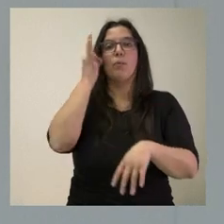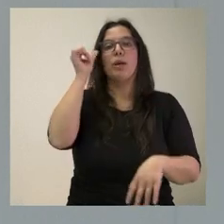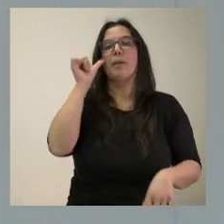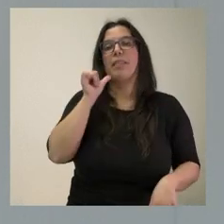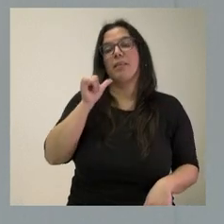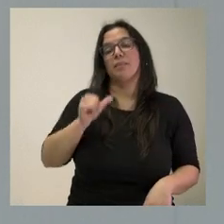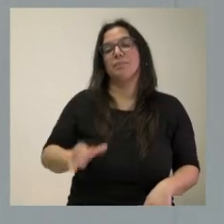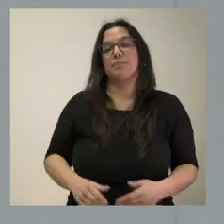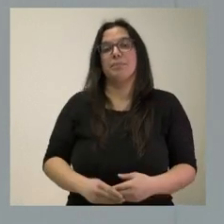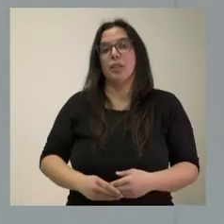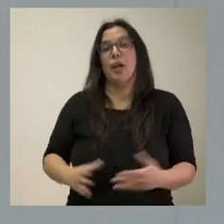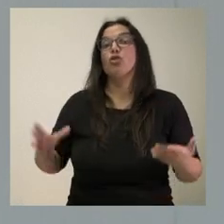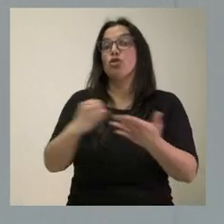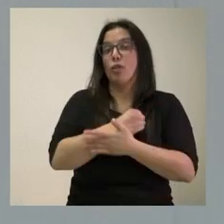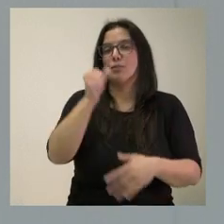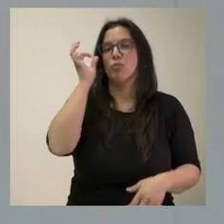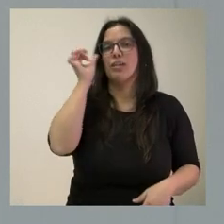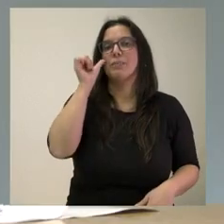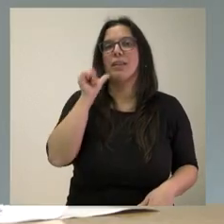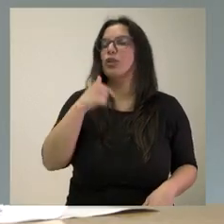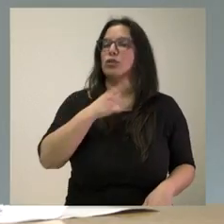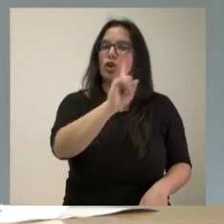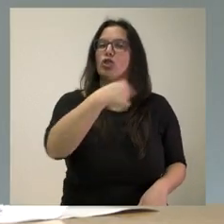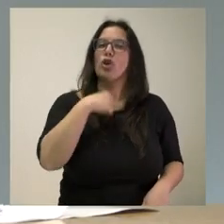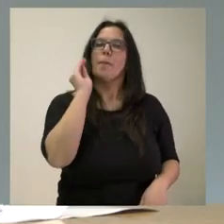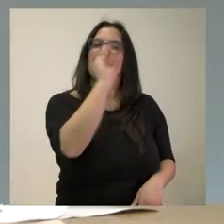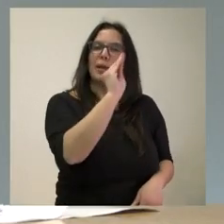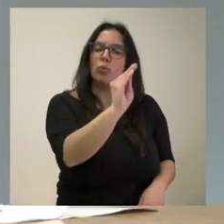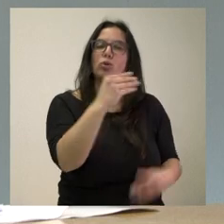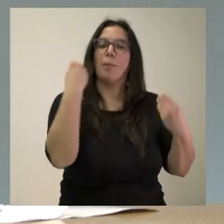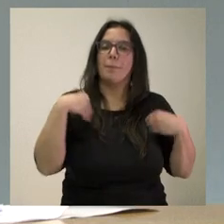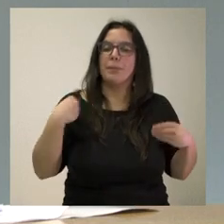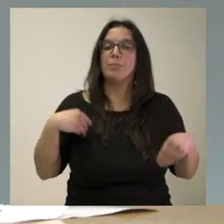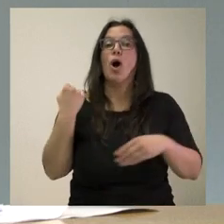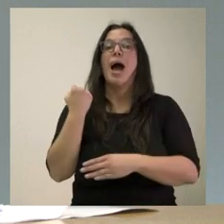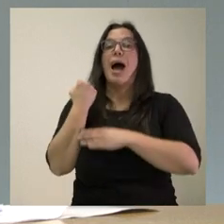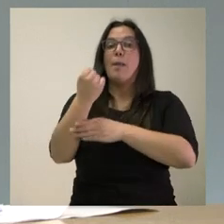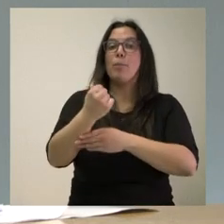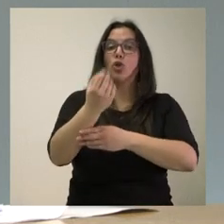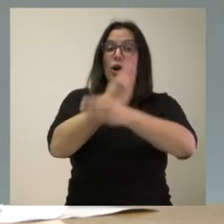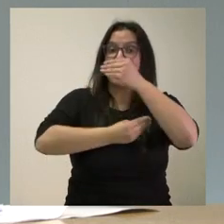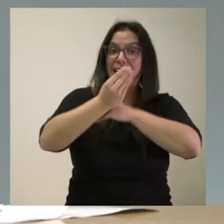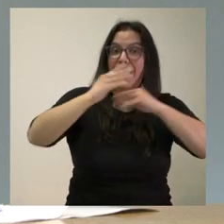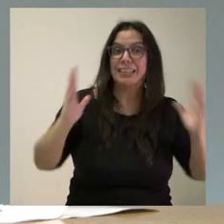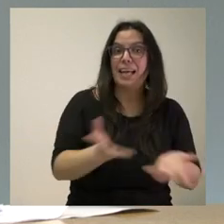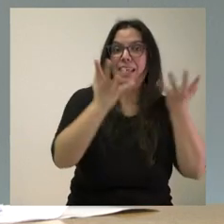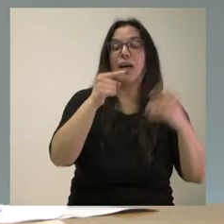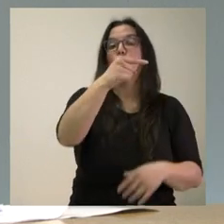favor de las mujeres embarazadas, de todas las mujeres embarazadas. Yo le preguntaba concretamente por el apoyo a la natalidad. Ustedes en la nota de